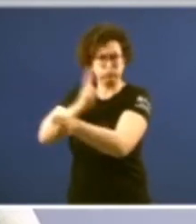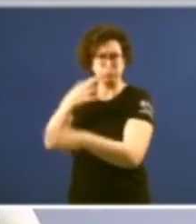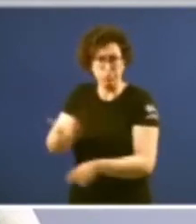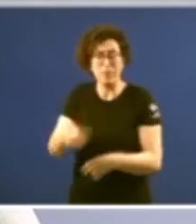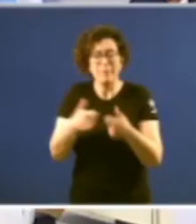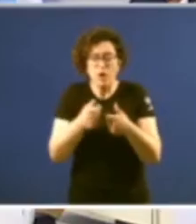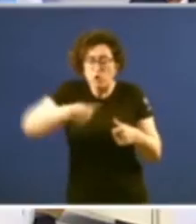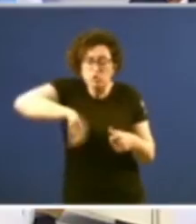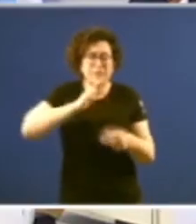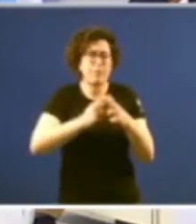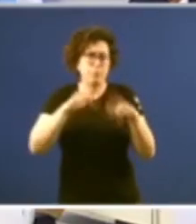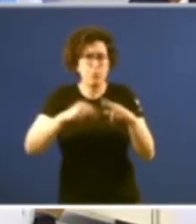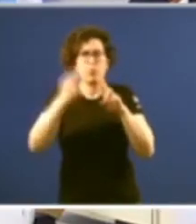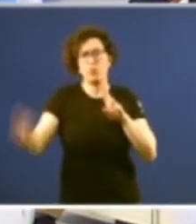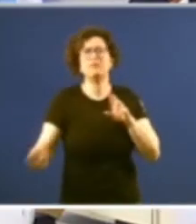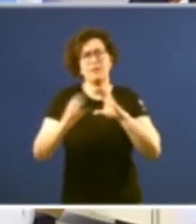de comunicación